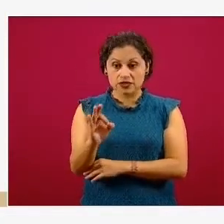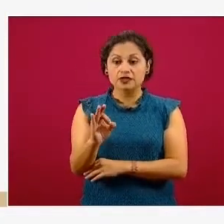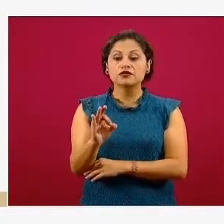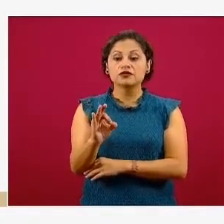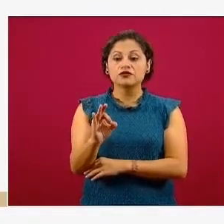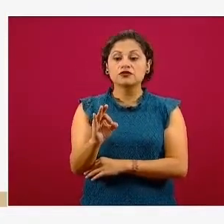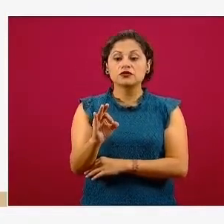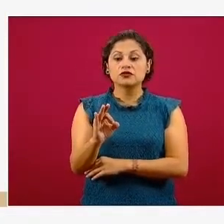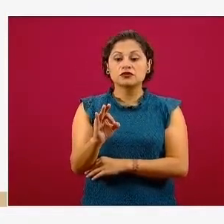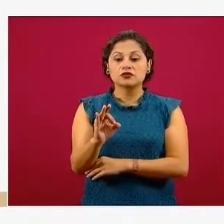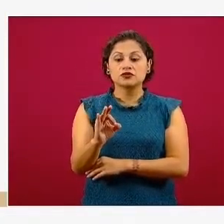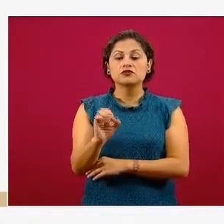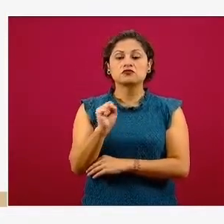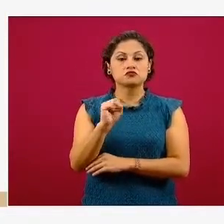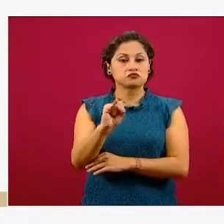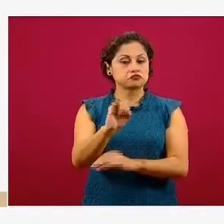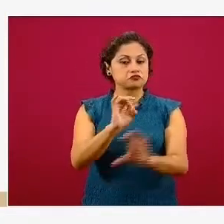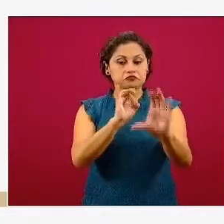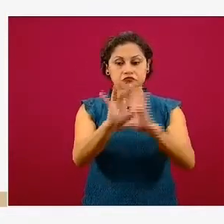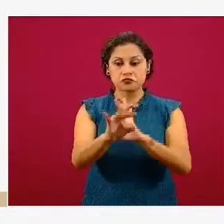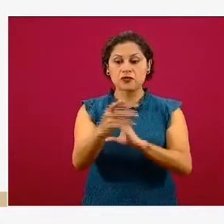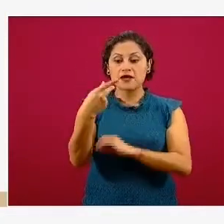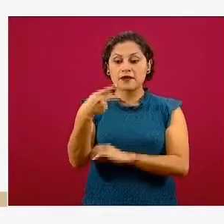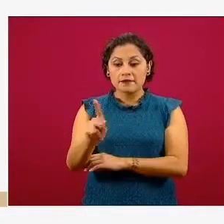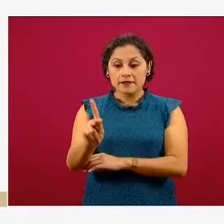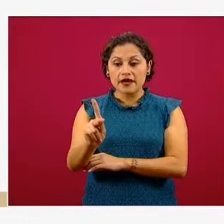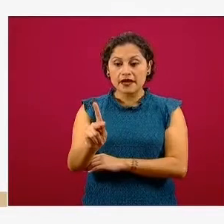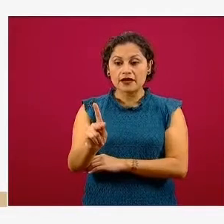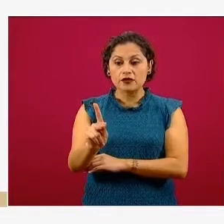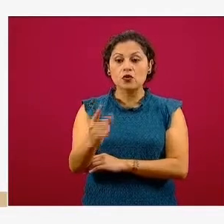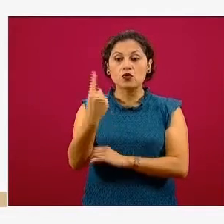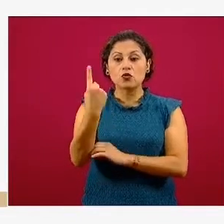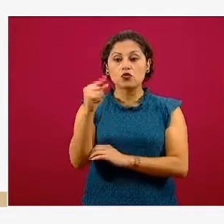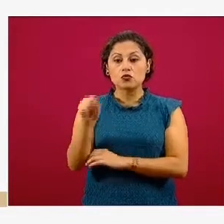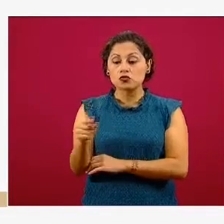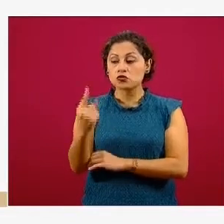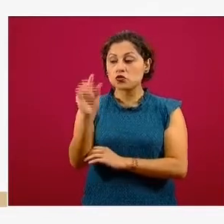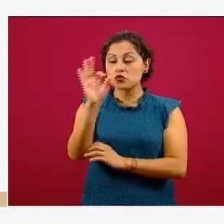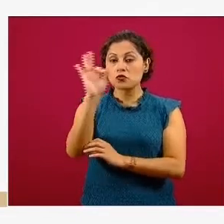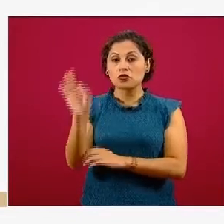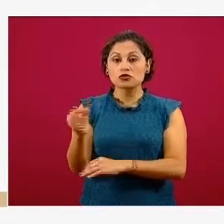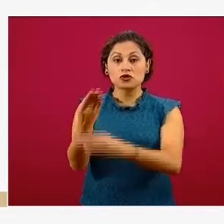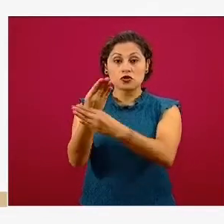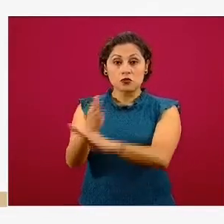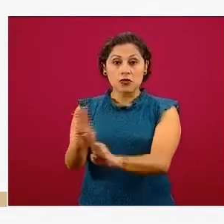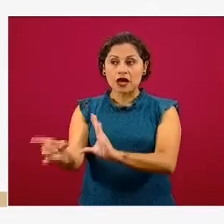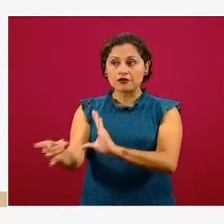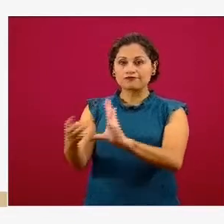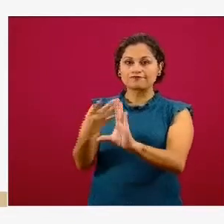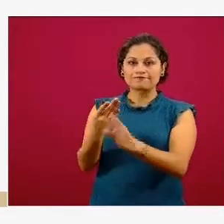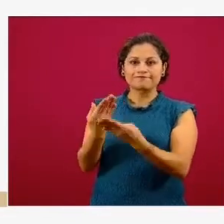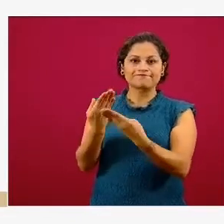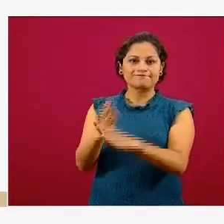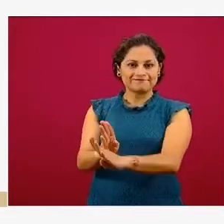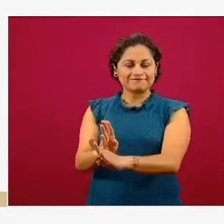corresponde a 241 registros, fueron rechazados por las instituciones